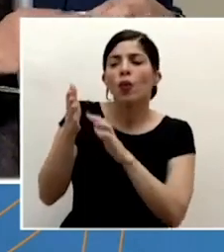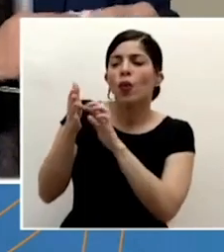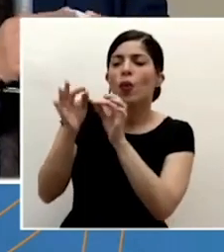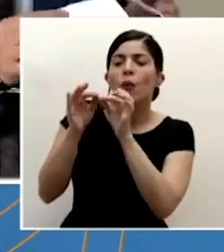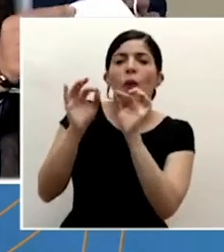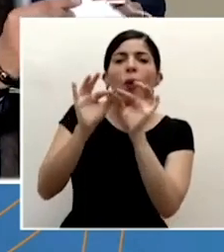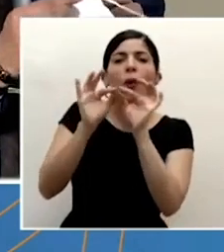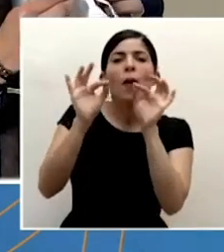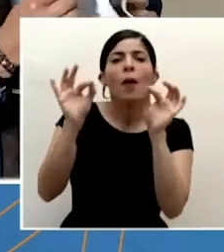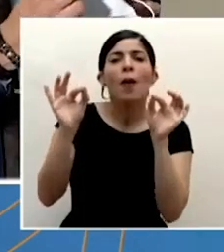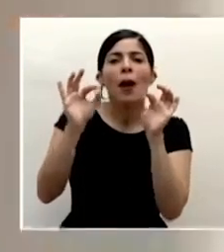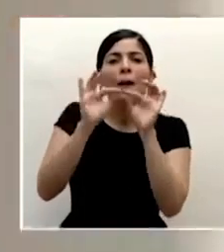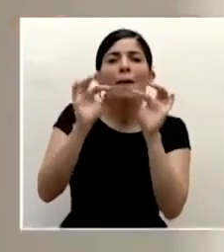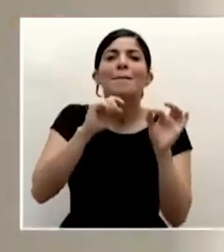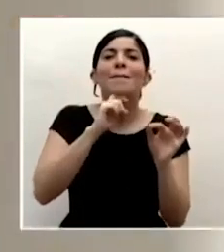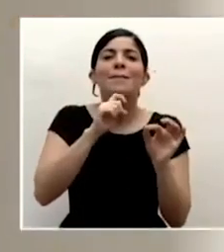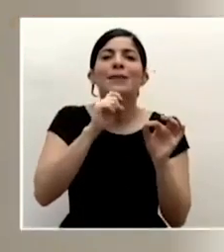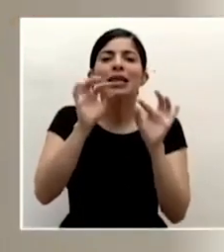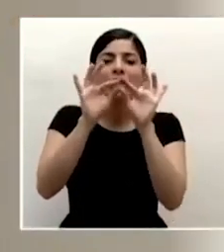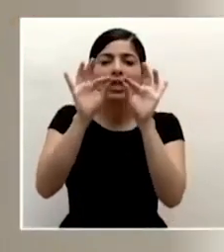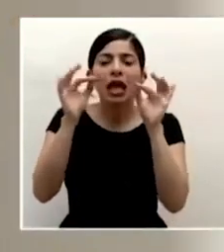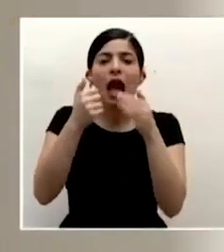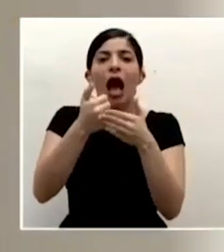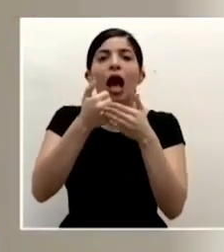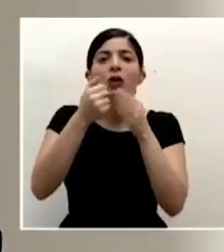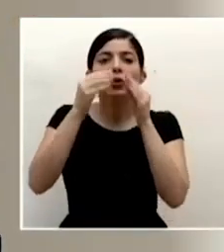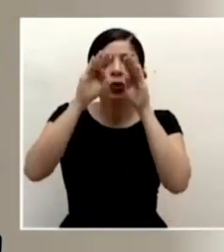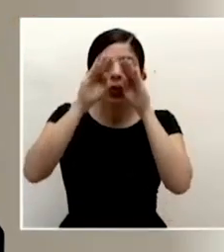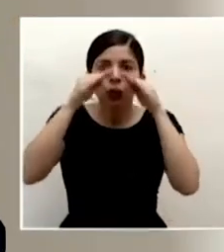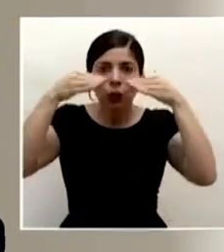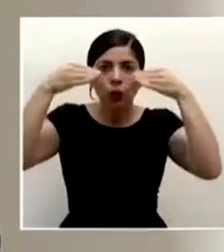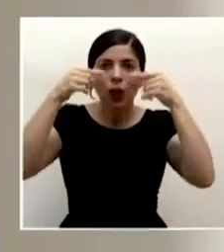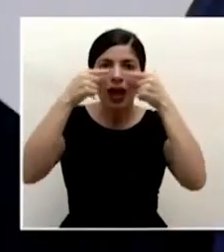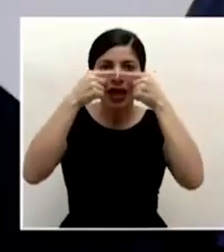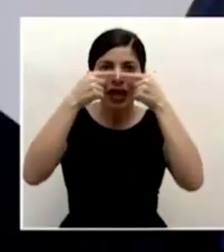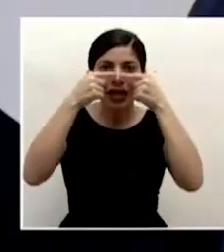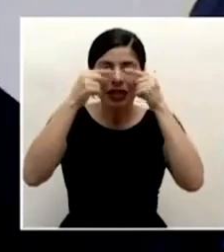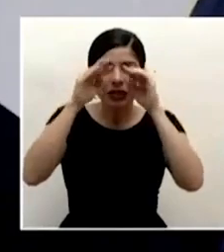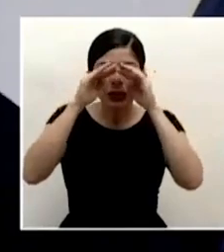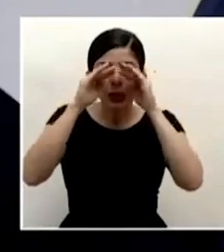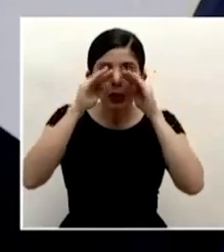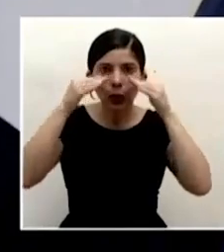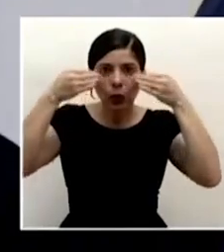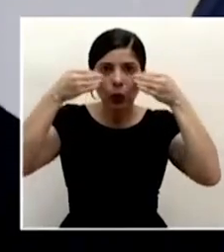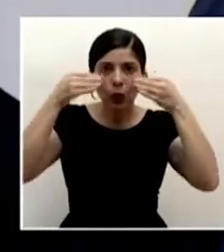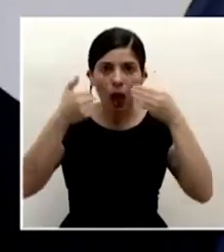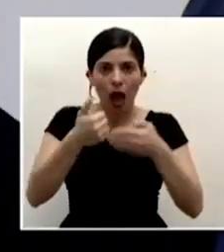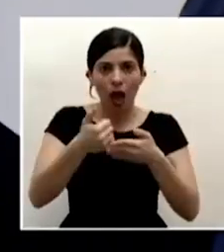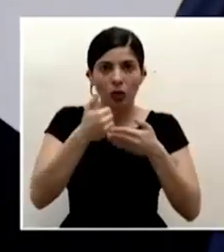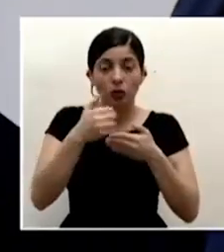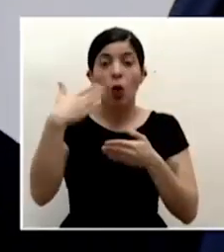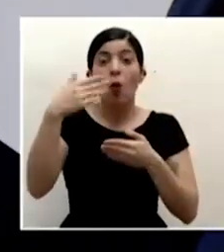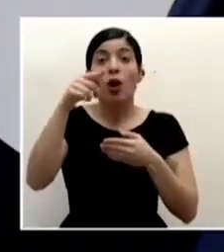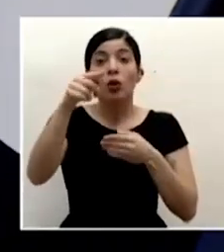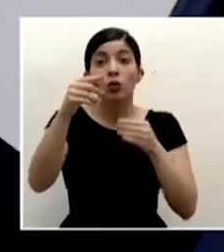que permite justamente acomodar la mejor en la parte nasal está aquí en esta parte entonces cuando ustedes la colocan tienen que tratar